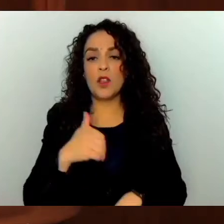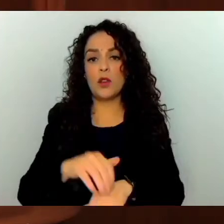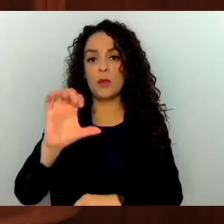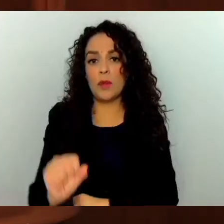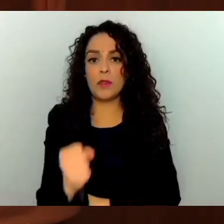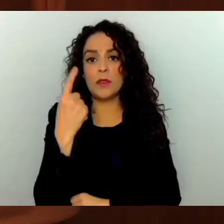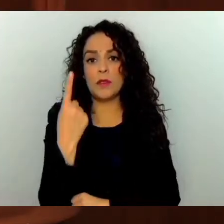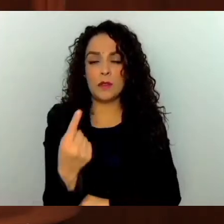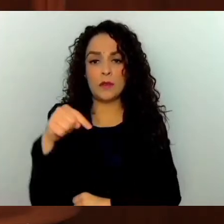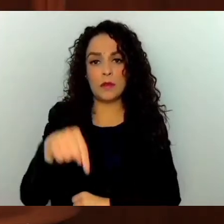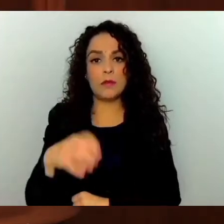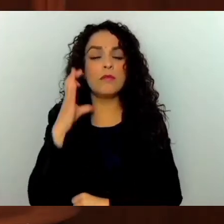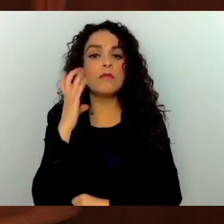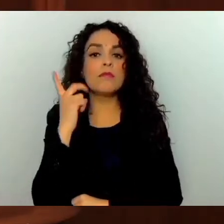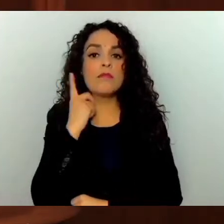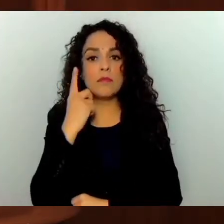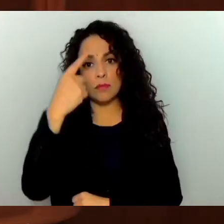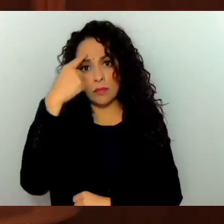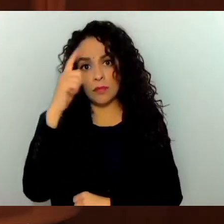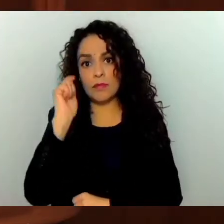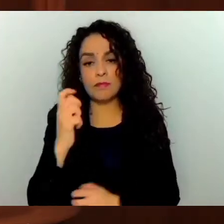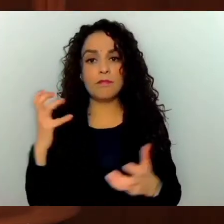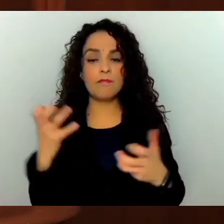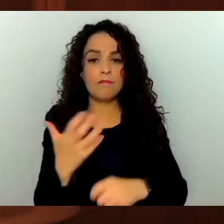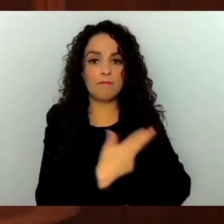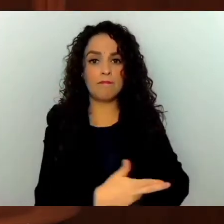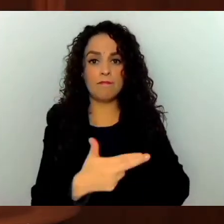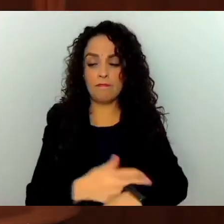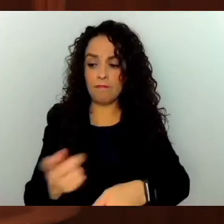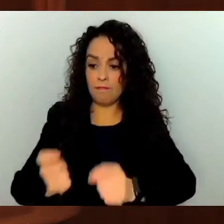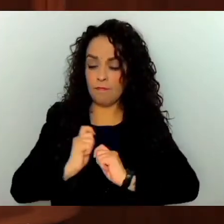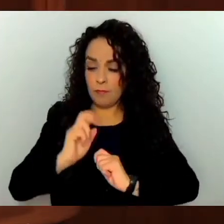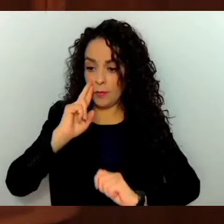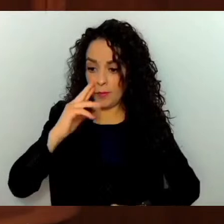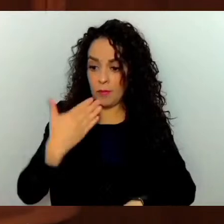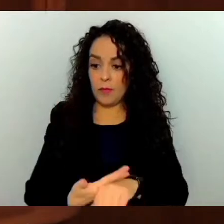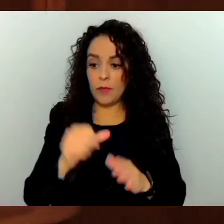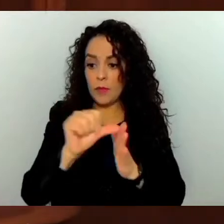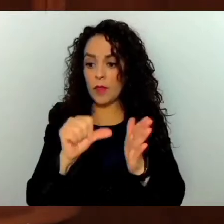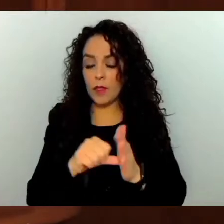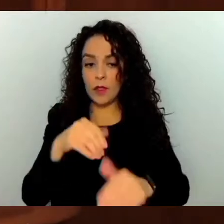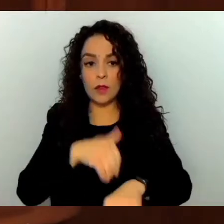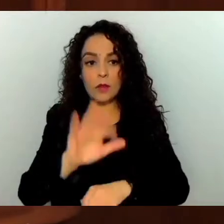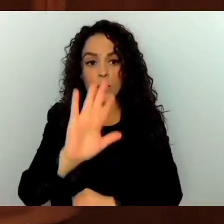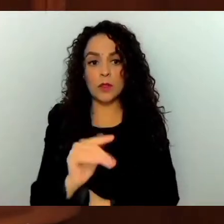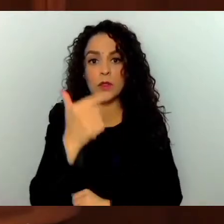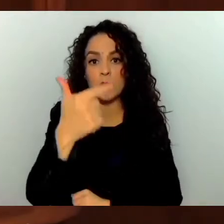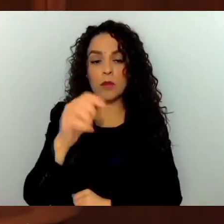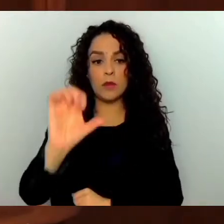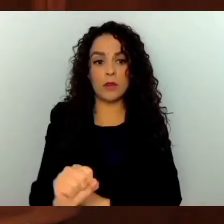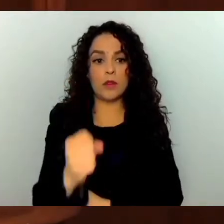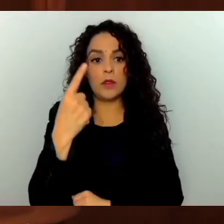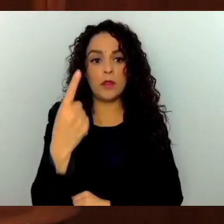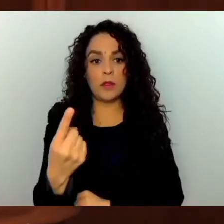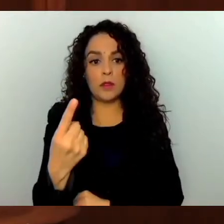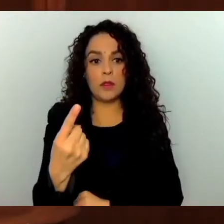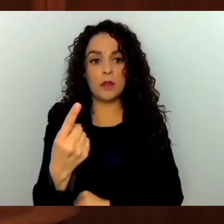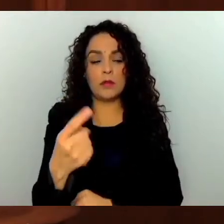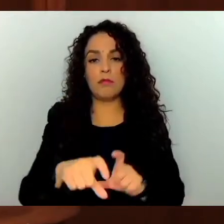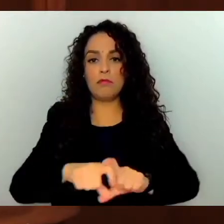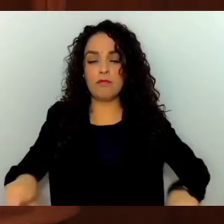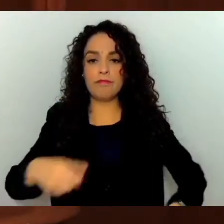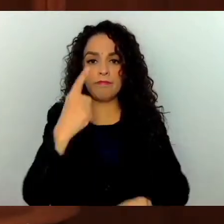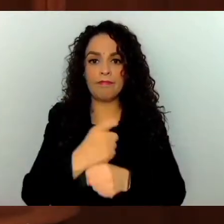Legislatura, en ejercicio de las facultades que le confieren los artículos 57, 61, fracción primera y